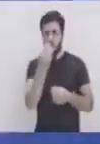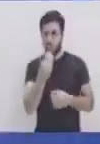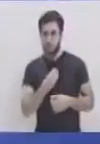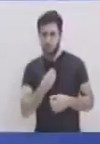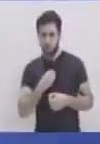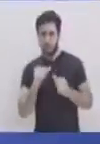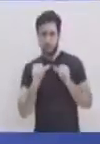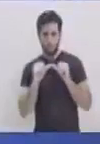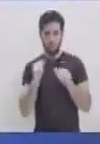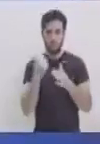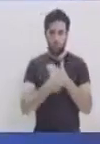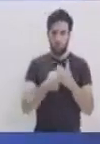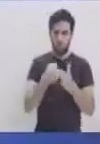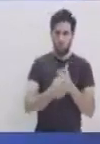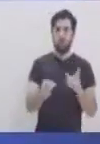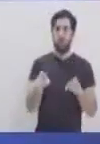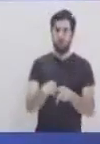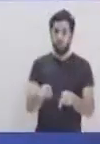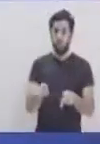y resistencia acompáñenme